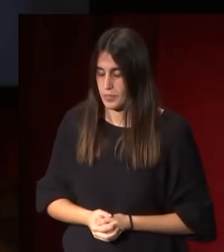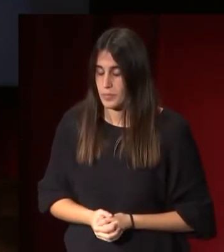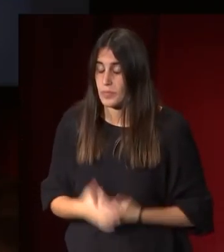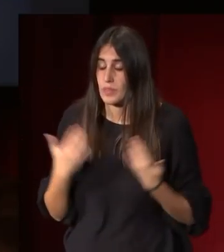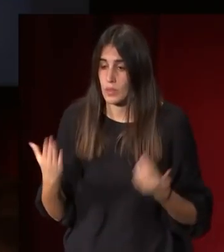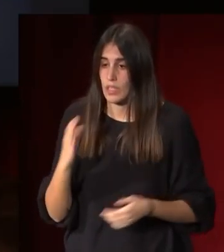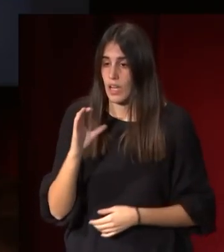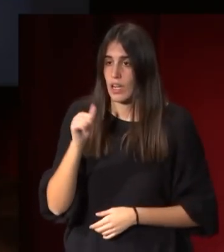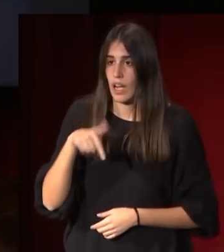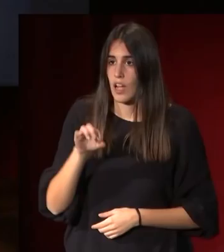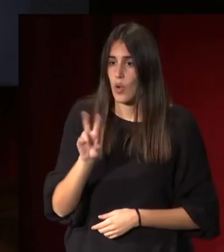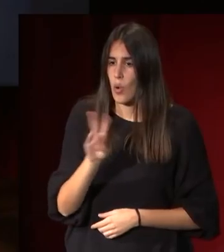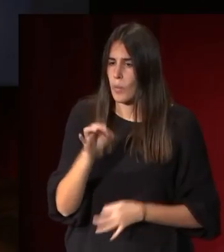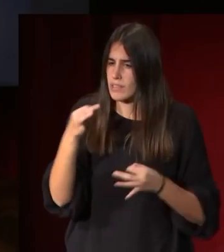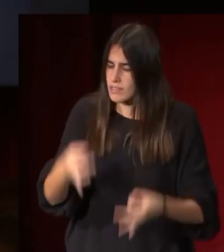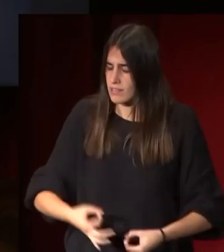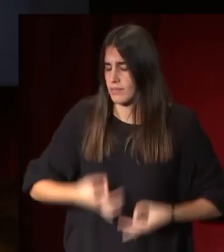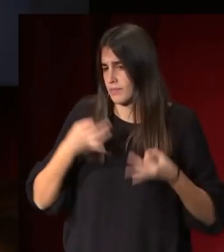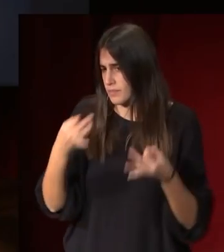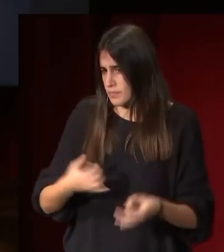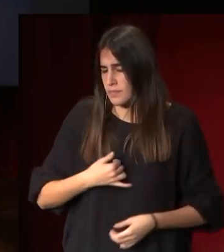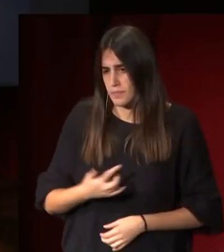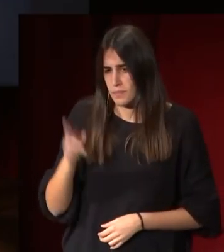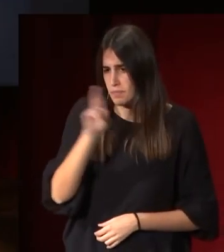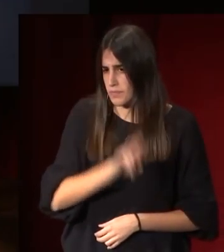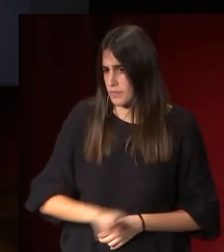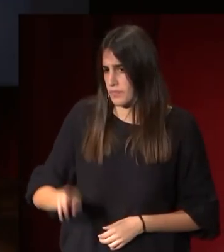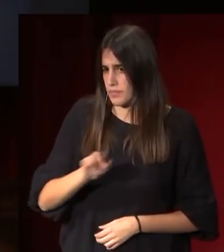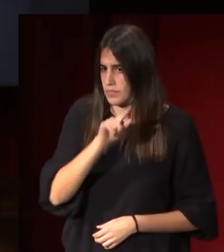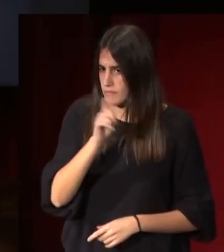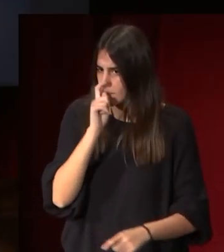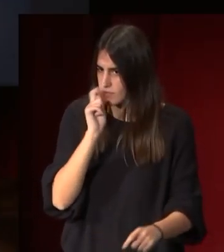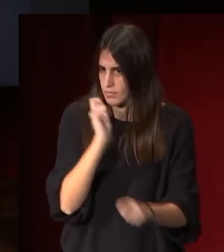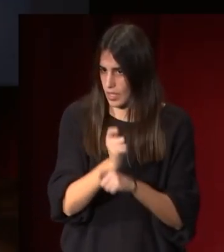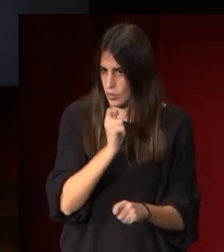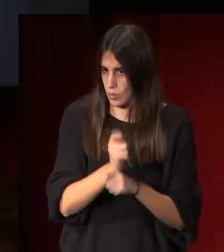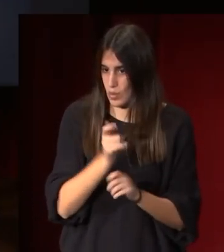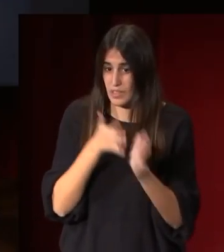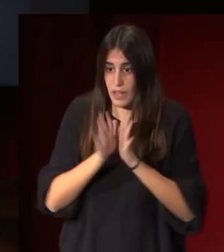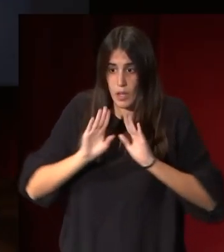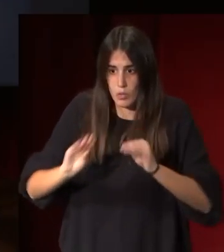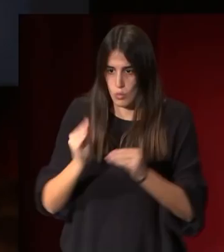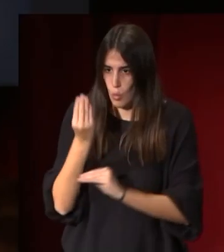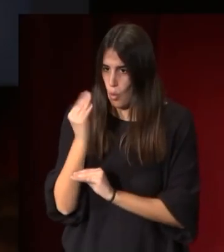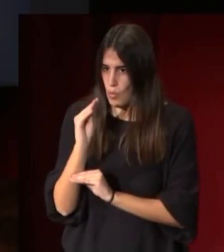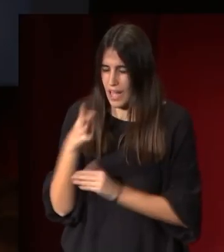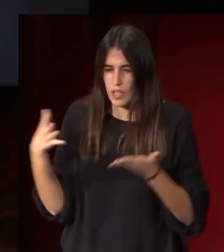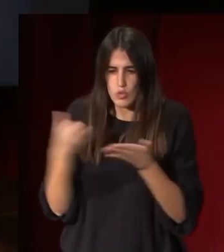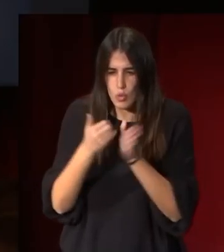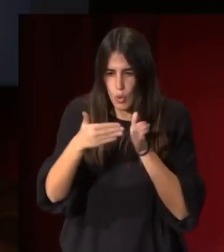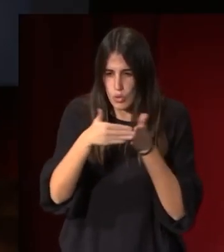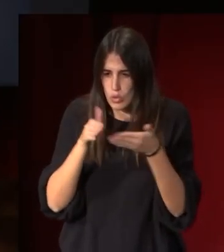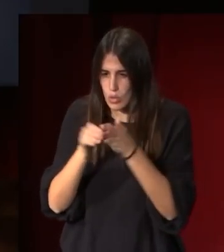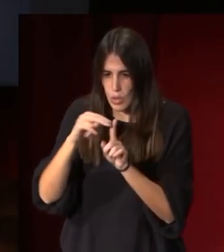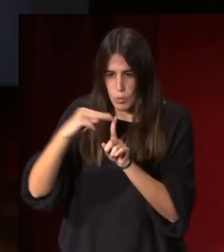Canova, él siempre mantuvo que era un grandísimo escultor y que cualquiera de sus obras tenían que poderse ver desde todos los puntos